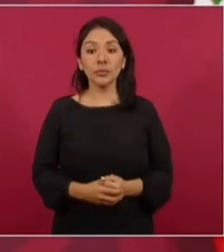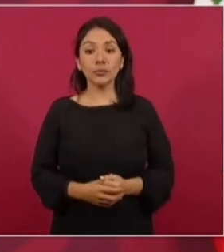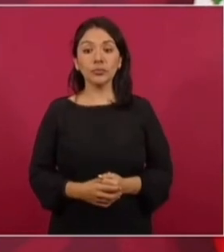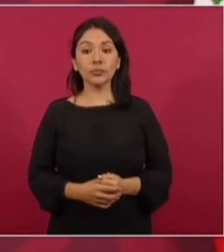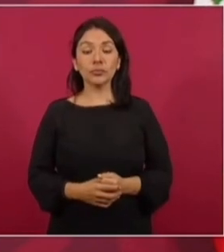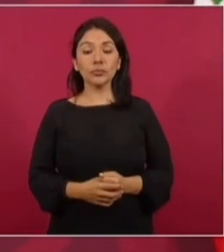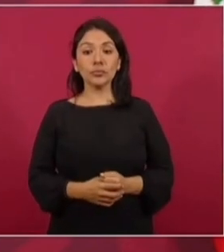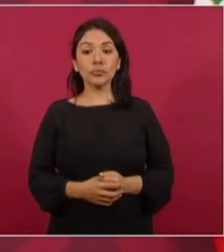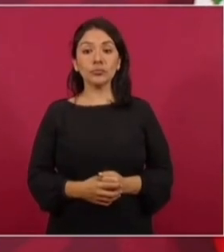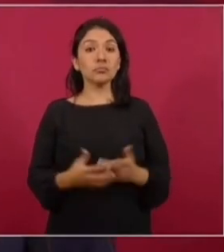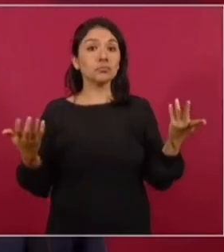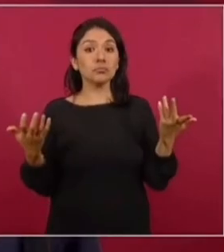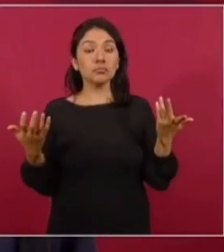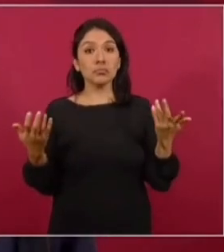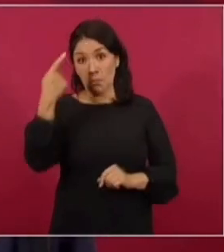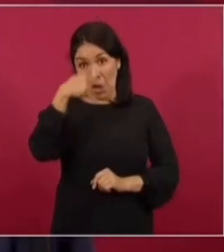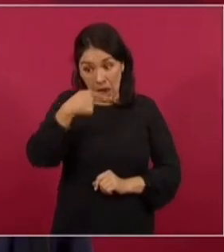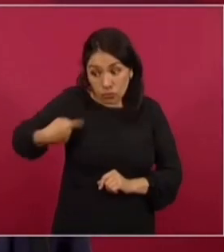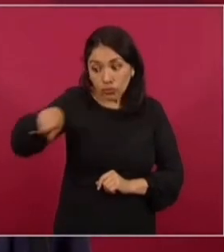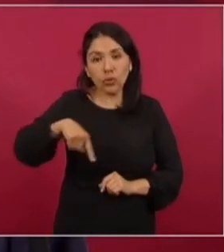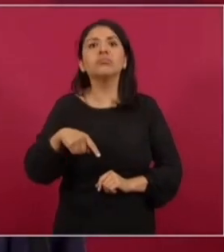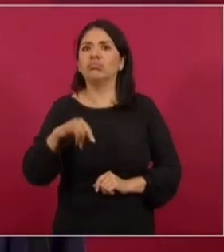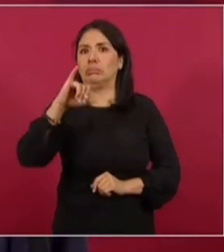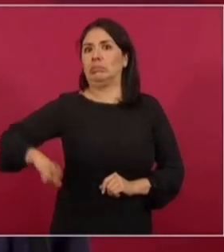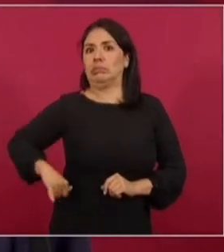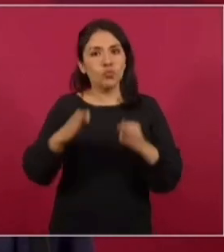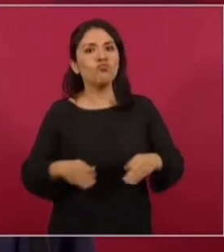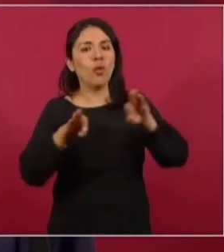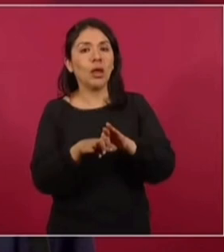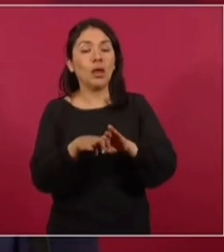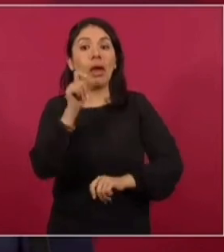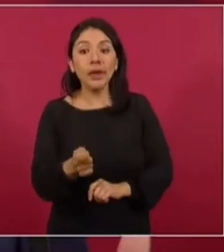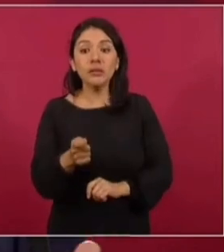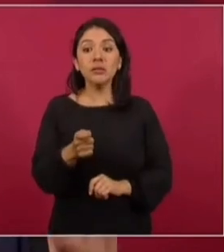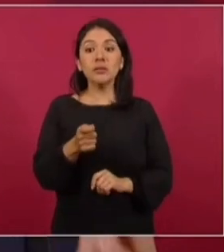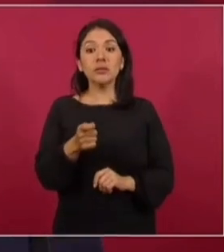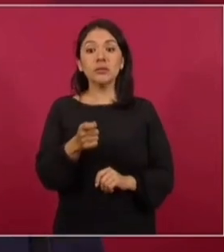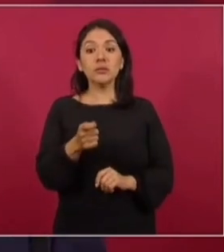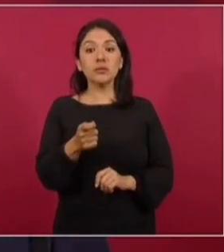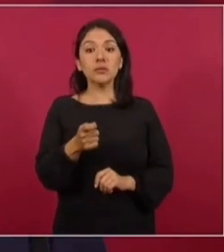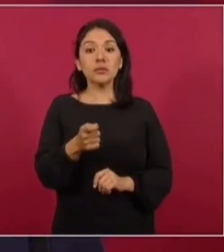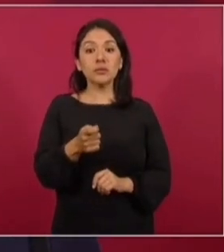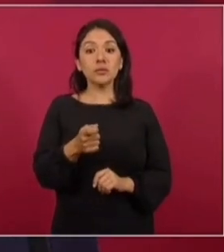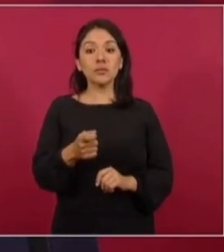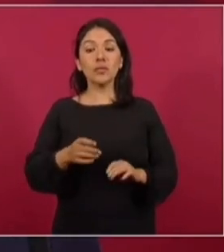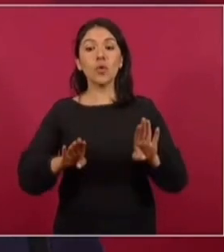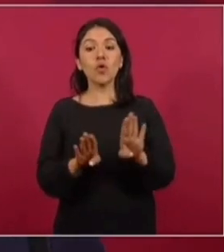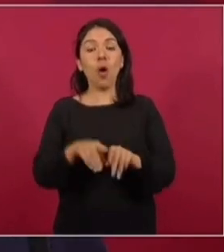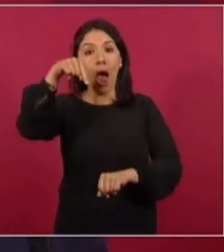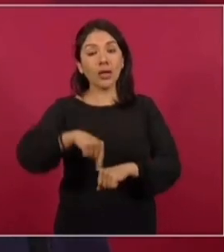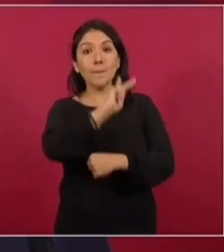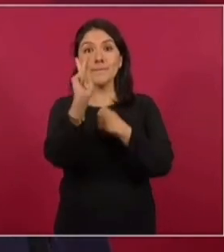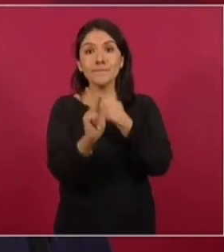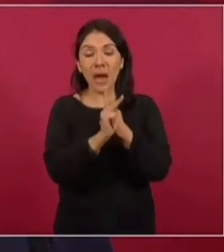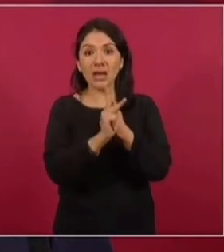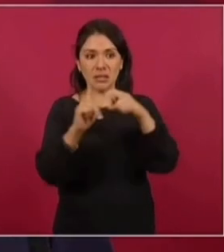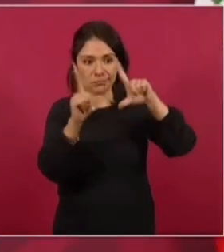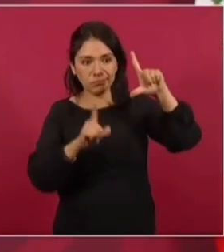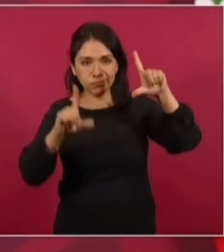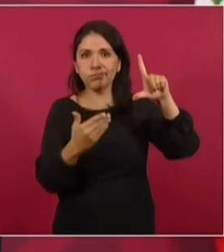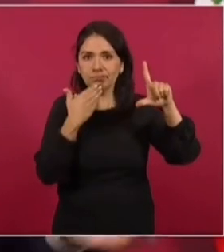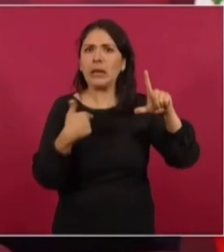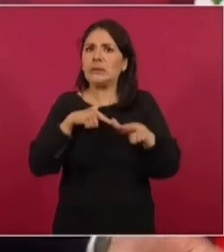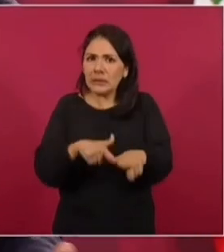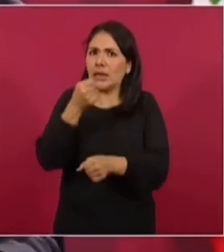y bueno, a nosotros nos importa mucho el que se dé en el país y estamos